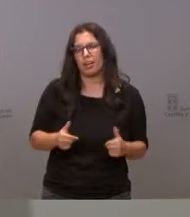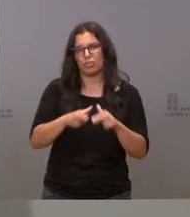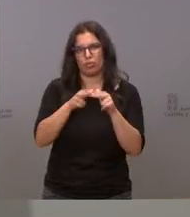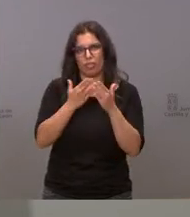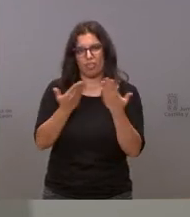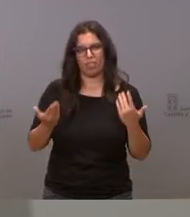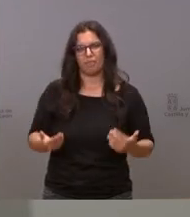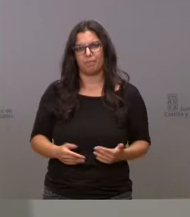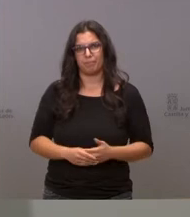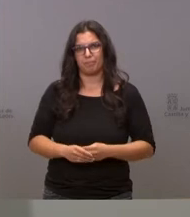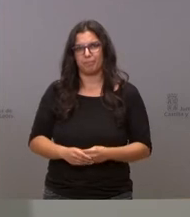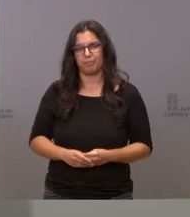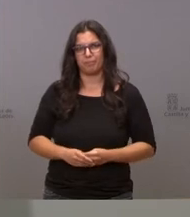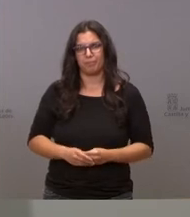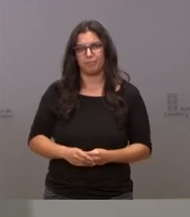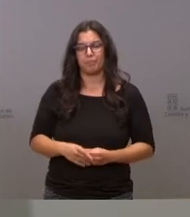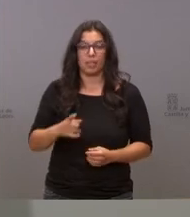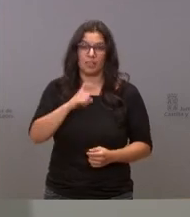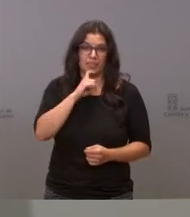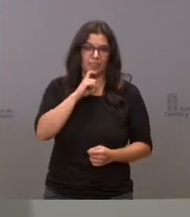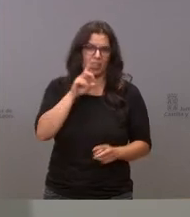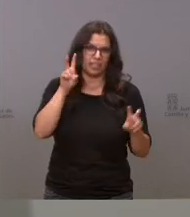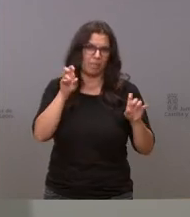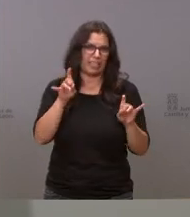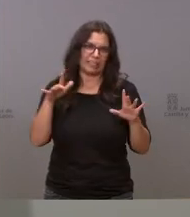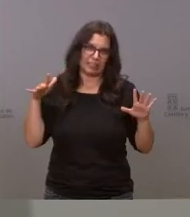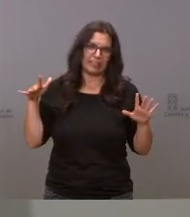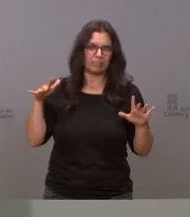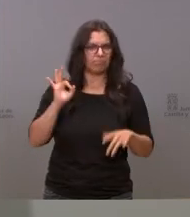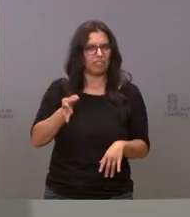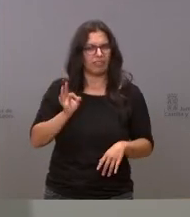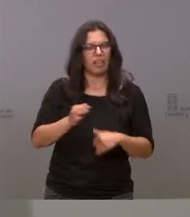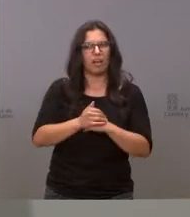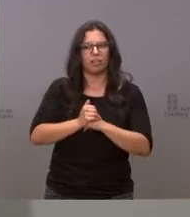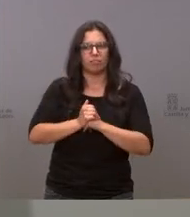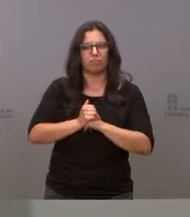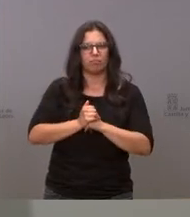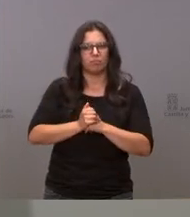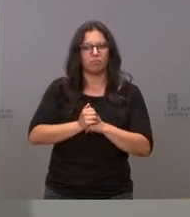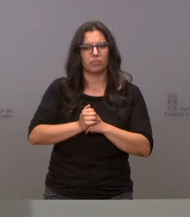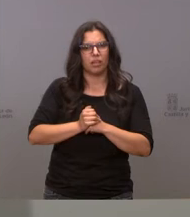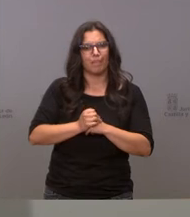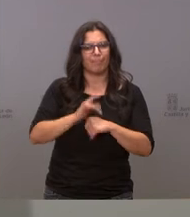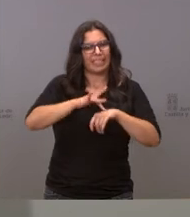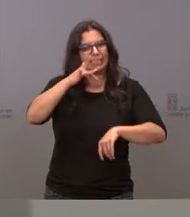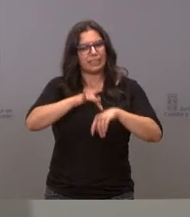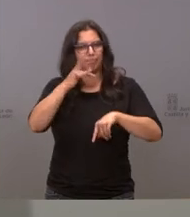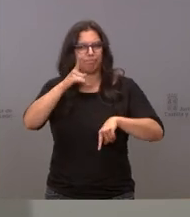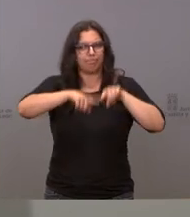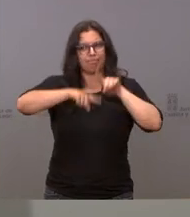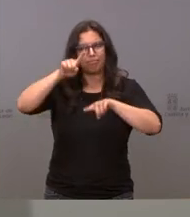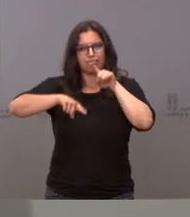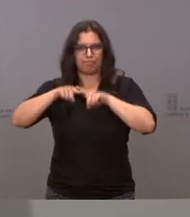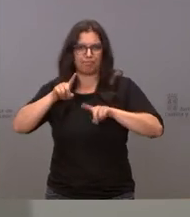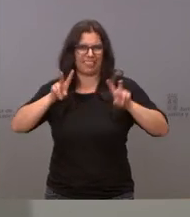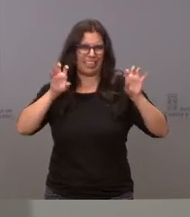es un asunto muy difícil muy espinoso y es verdad que hay muchas sensibilidades en este